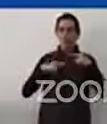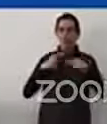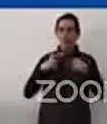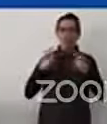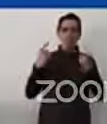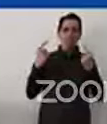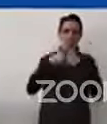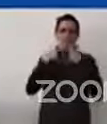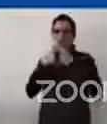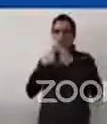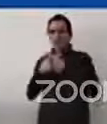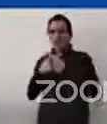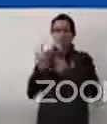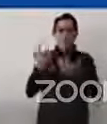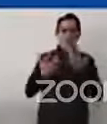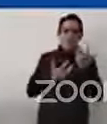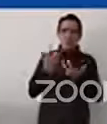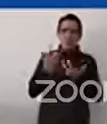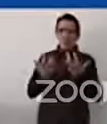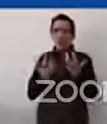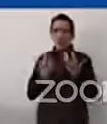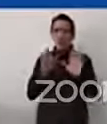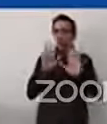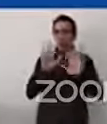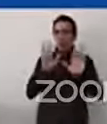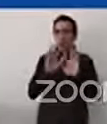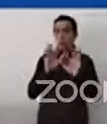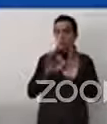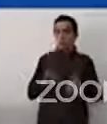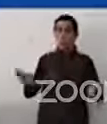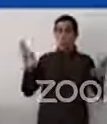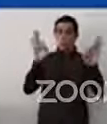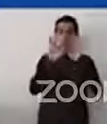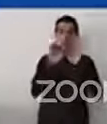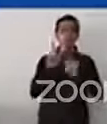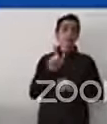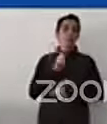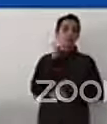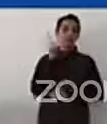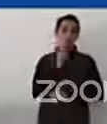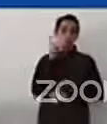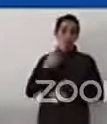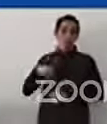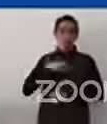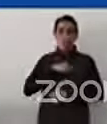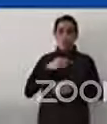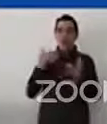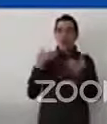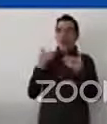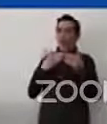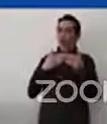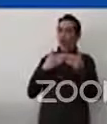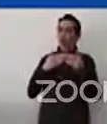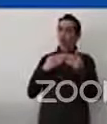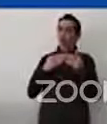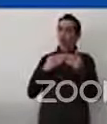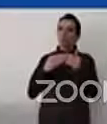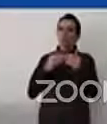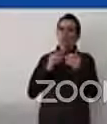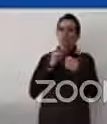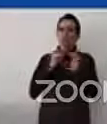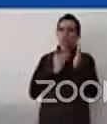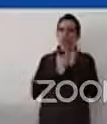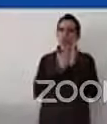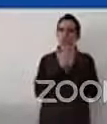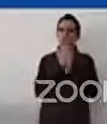lenguaje y por eso para nosotros desde la OEA cuando hablamos de grupos en situaciones de vulnerabilidad